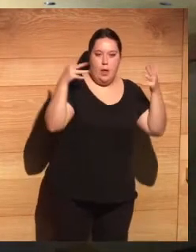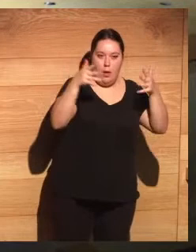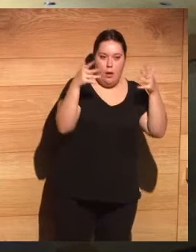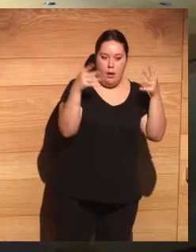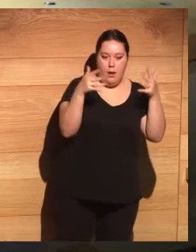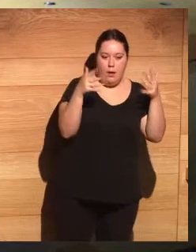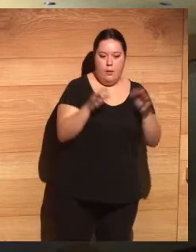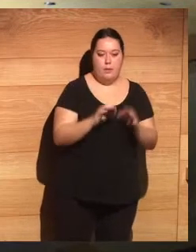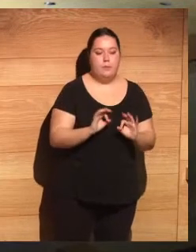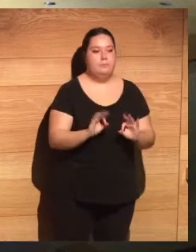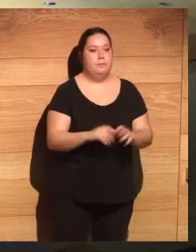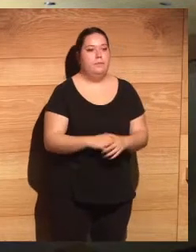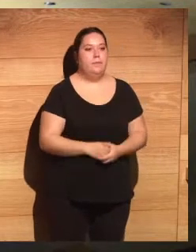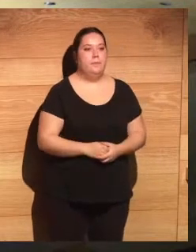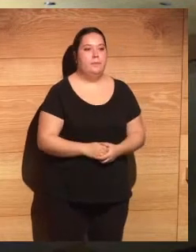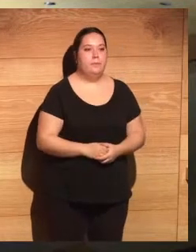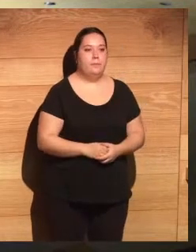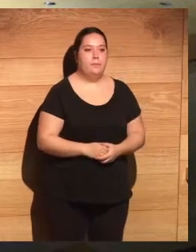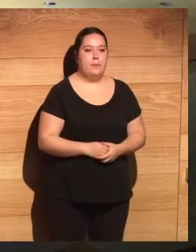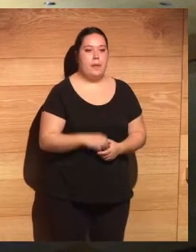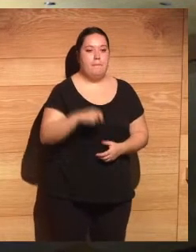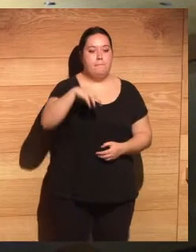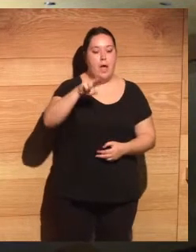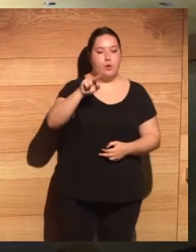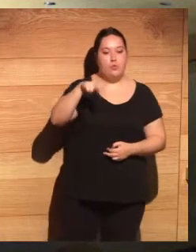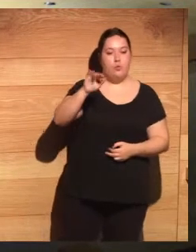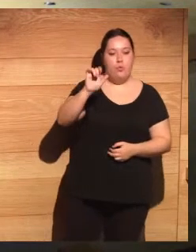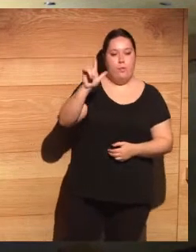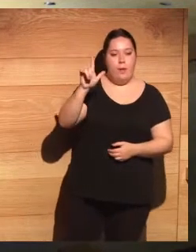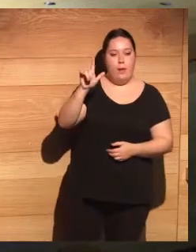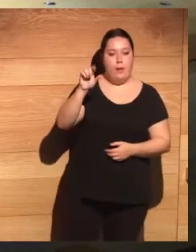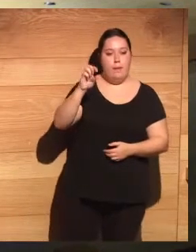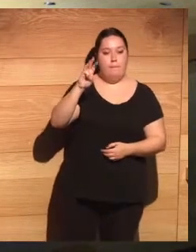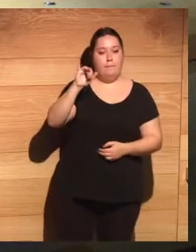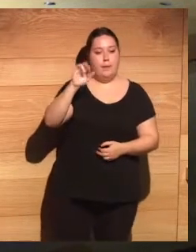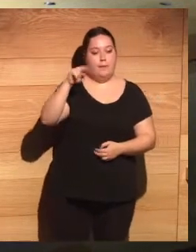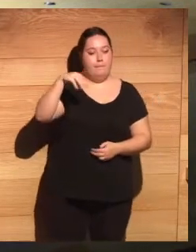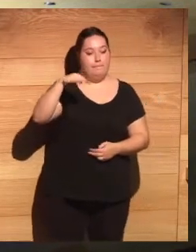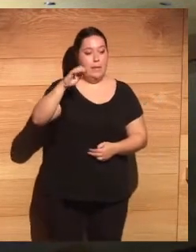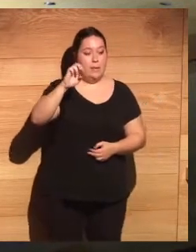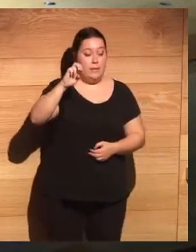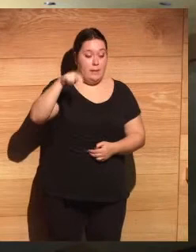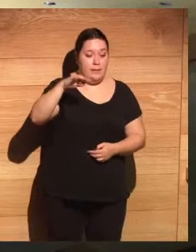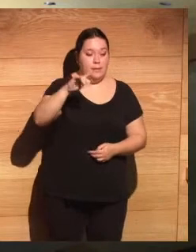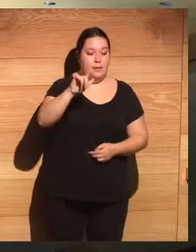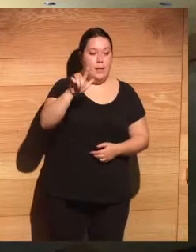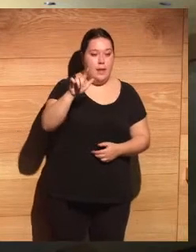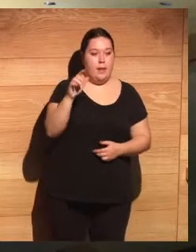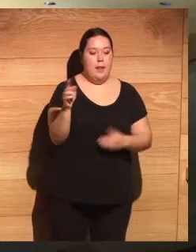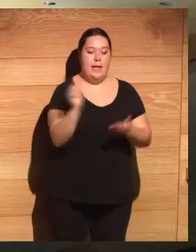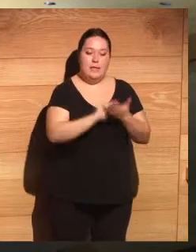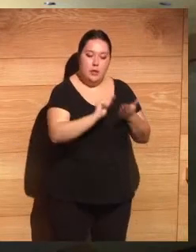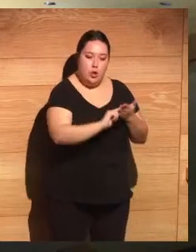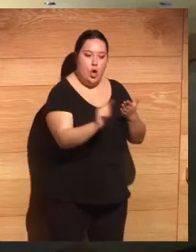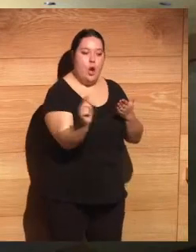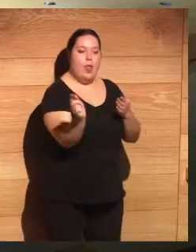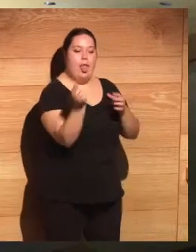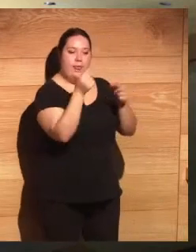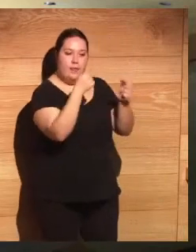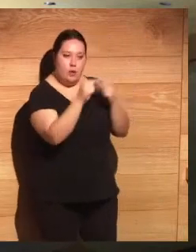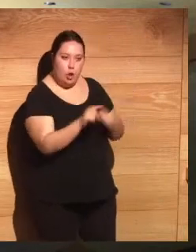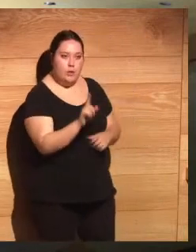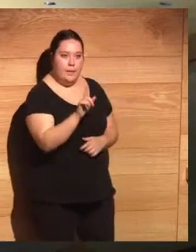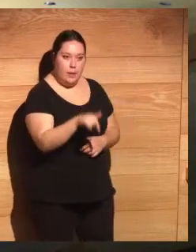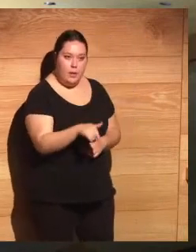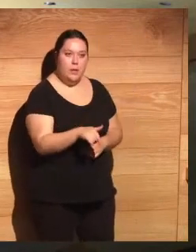AROE. Y Manuel Pimentel Siles, escritor y editor, en este caso también